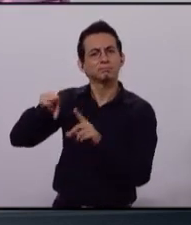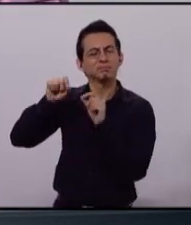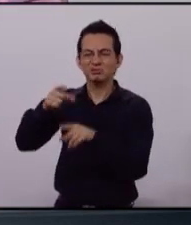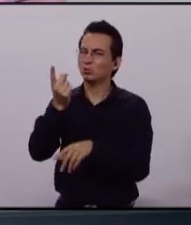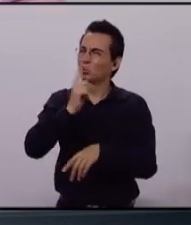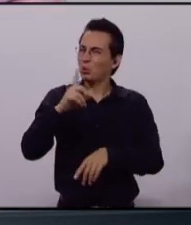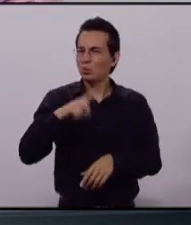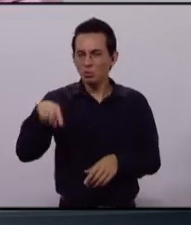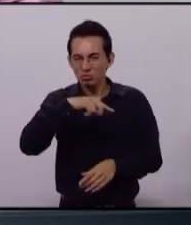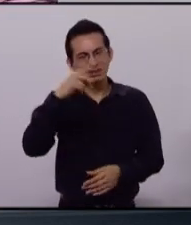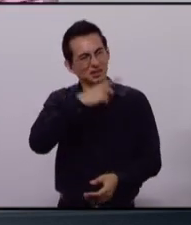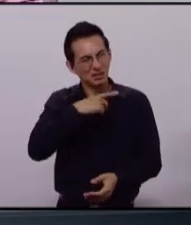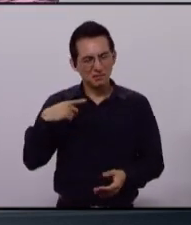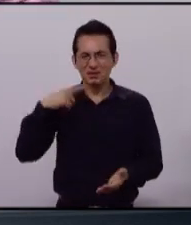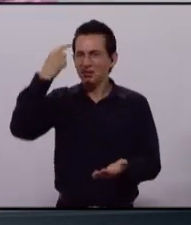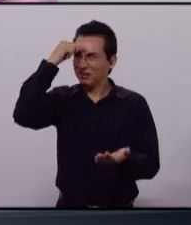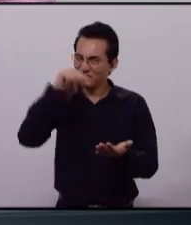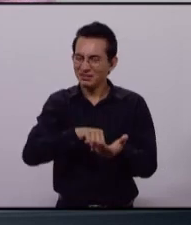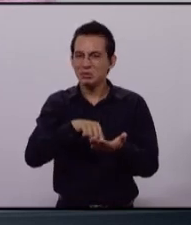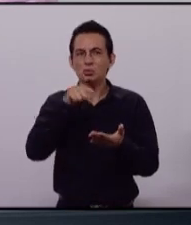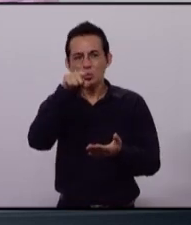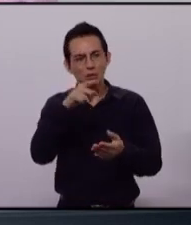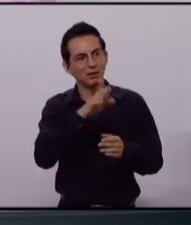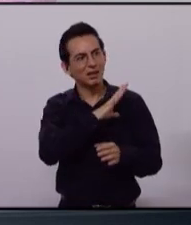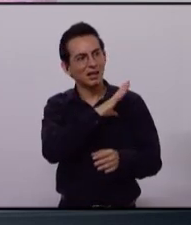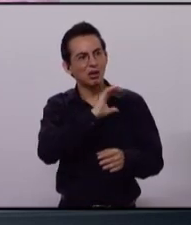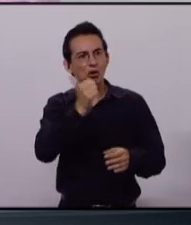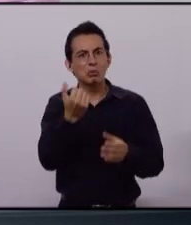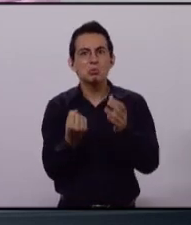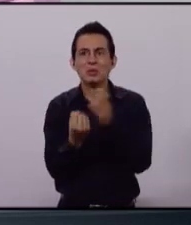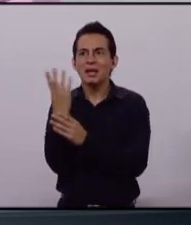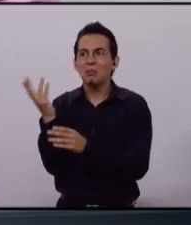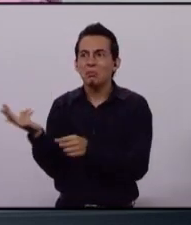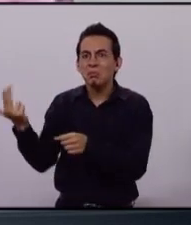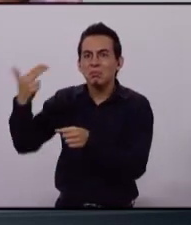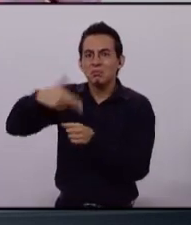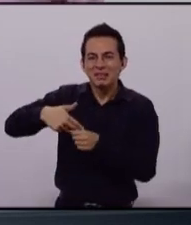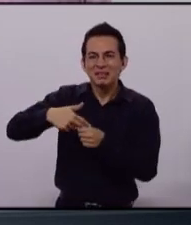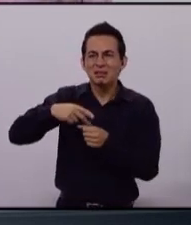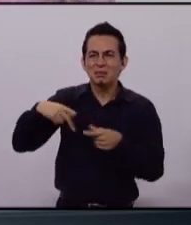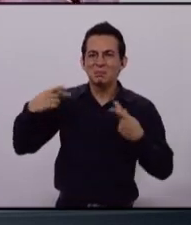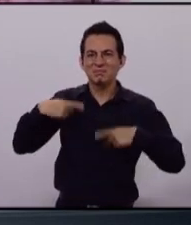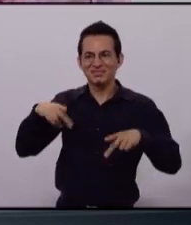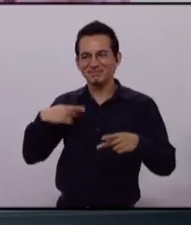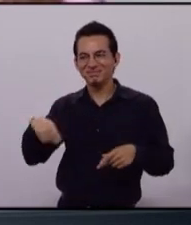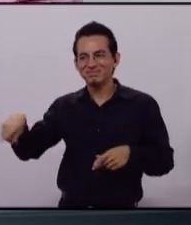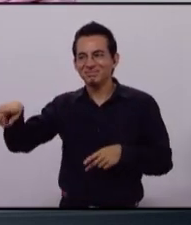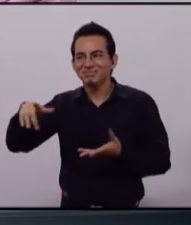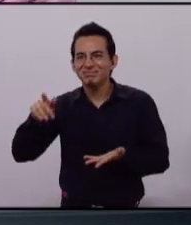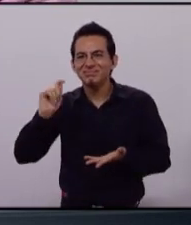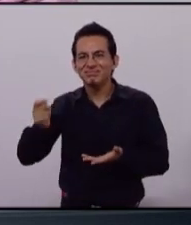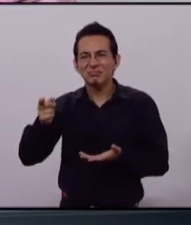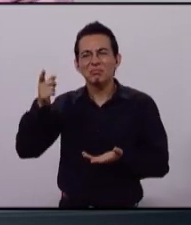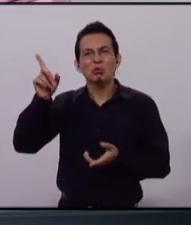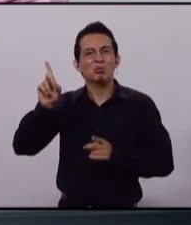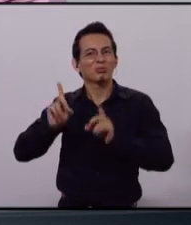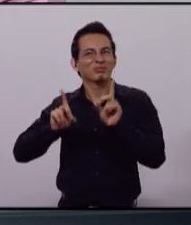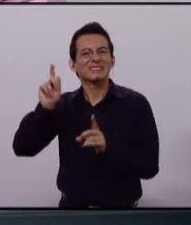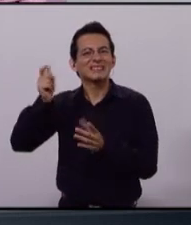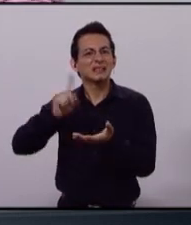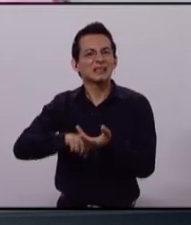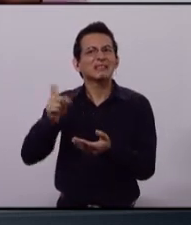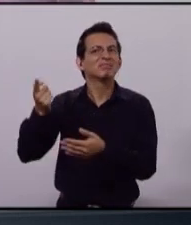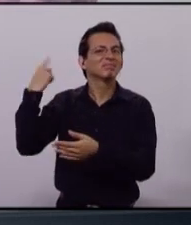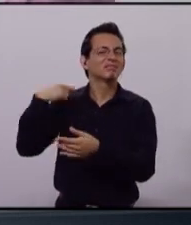podemos creer en un partido nuevo que viene plagado, que viene con gente de dudosa procedencia y que